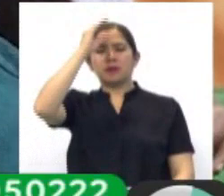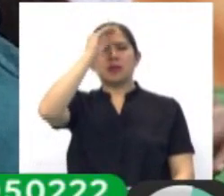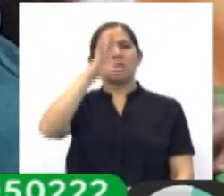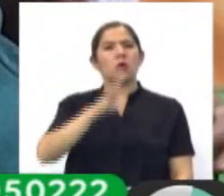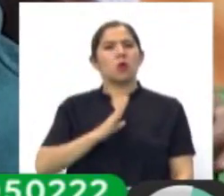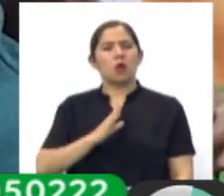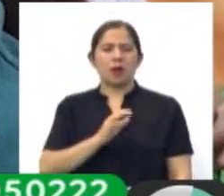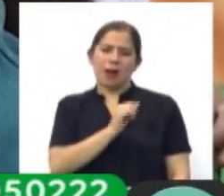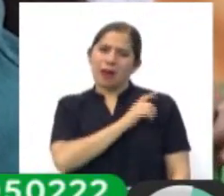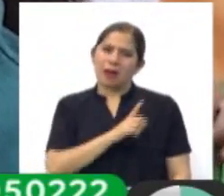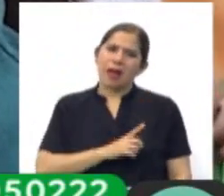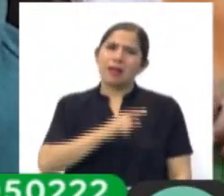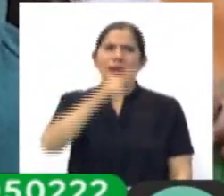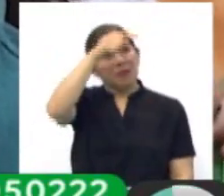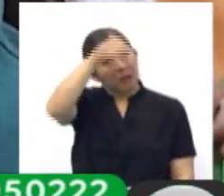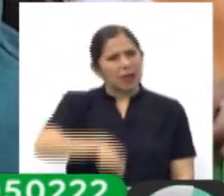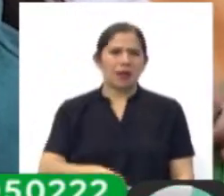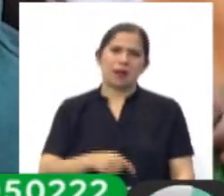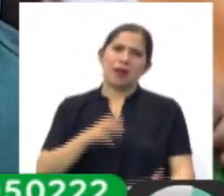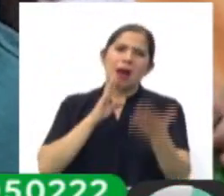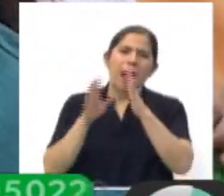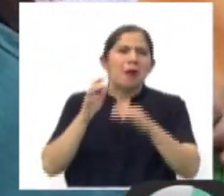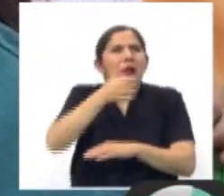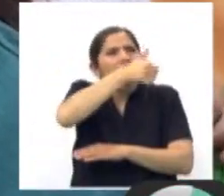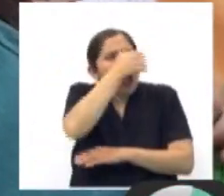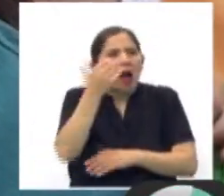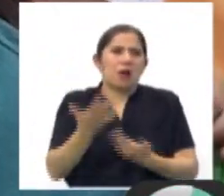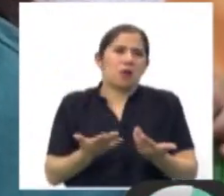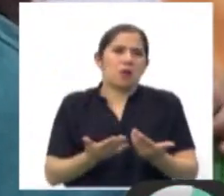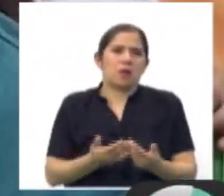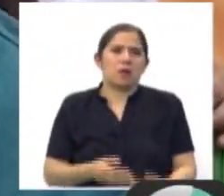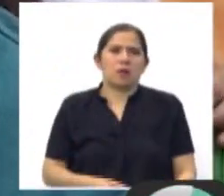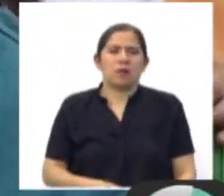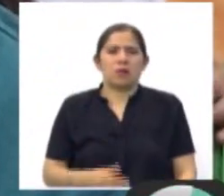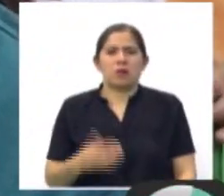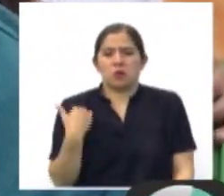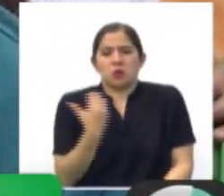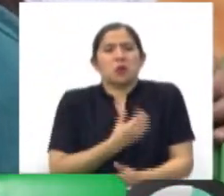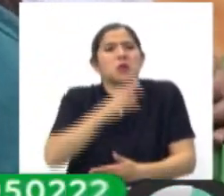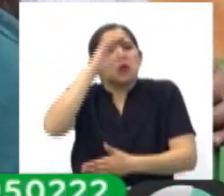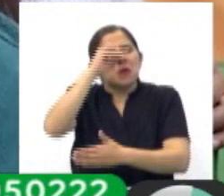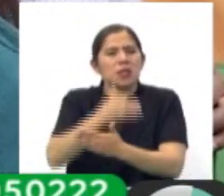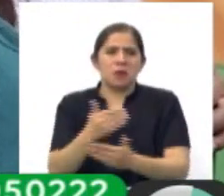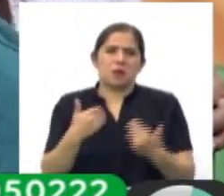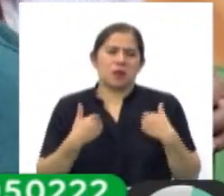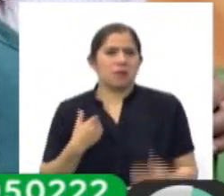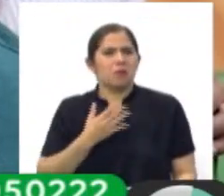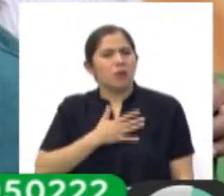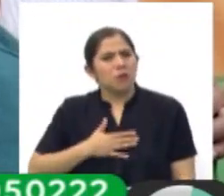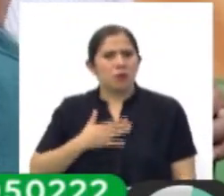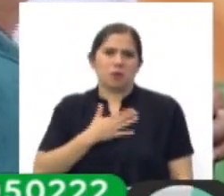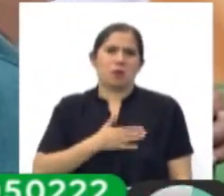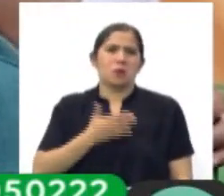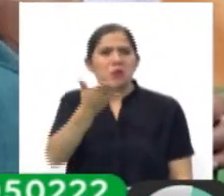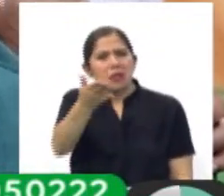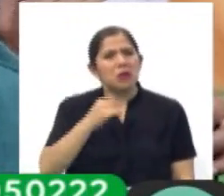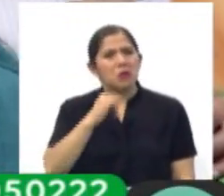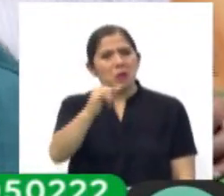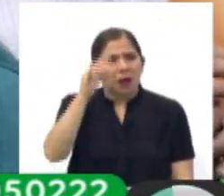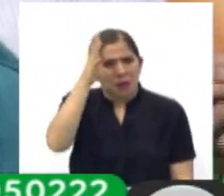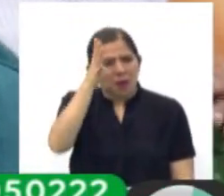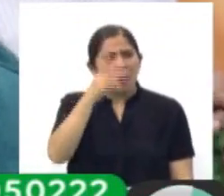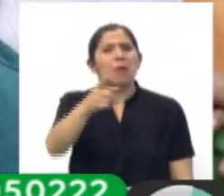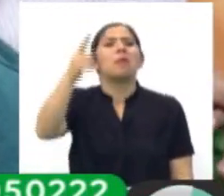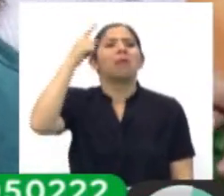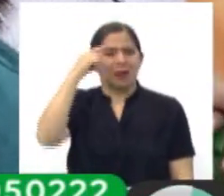acérquese, díganos algo. Háganos caso por nuestros hijos, por favor. Mira, usted ya es papá, le gustaría,